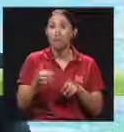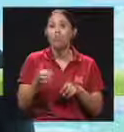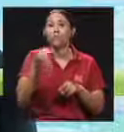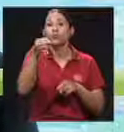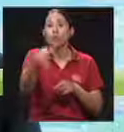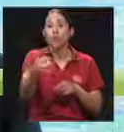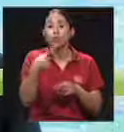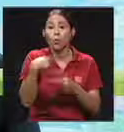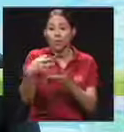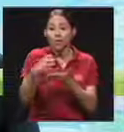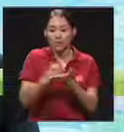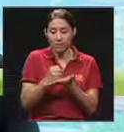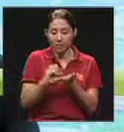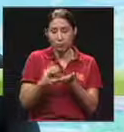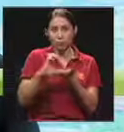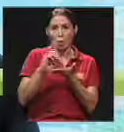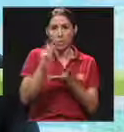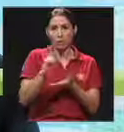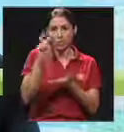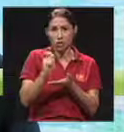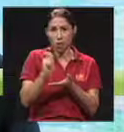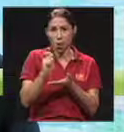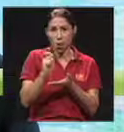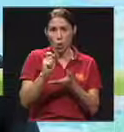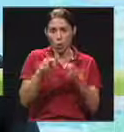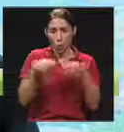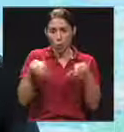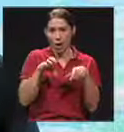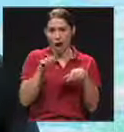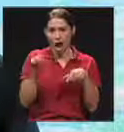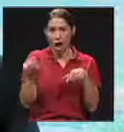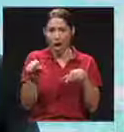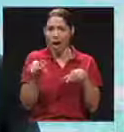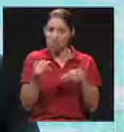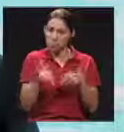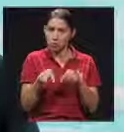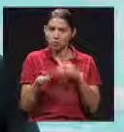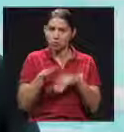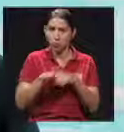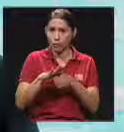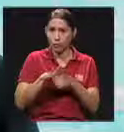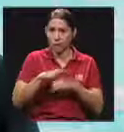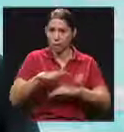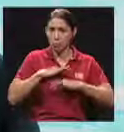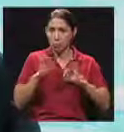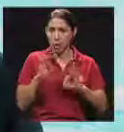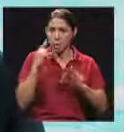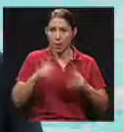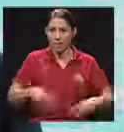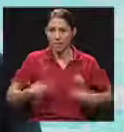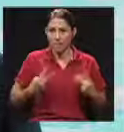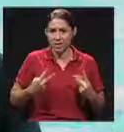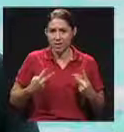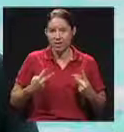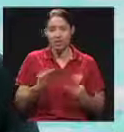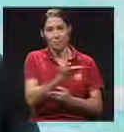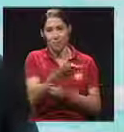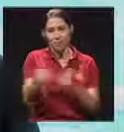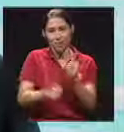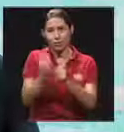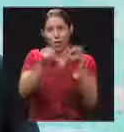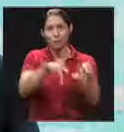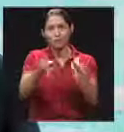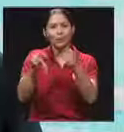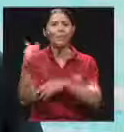rendir el dinero con la pensión que voy a recibir del régimen básico la caja del seguro social por ejemplo y para la mayoría de las personas es evidente es